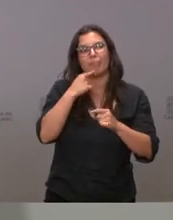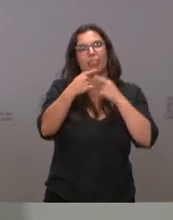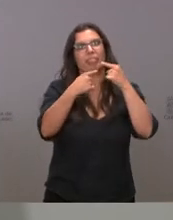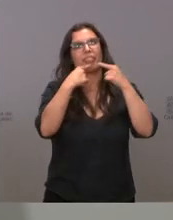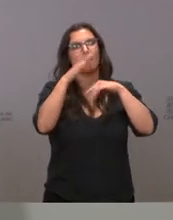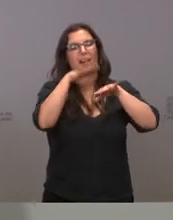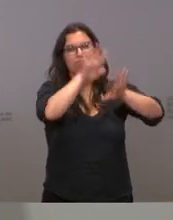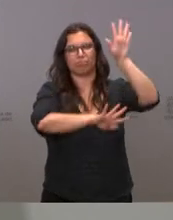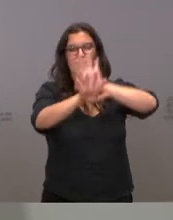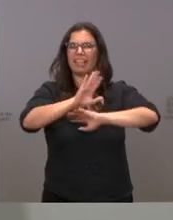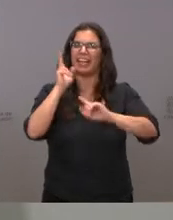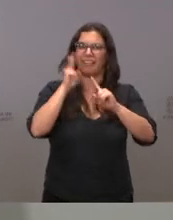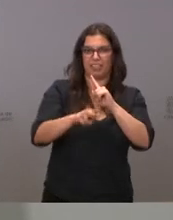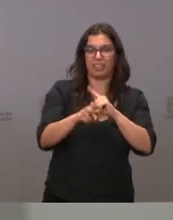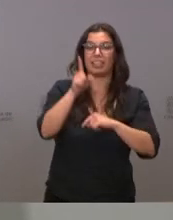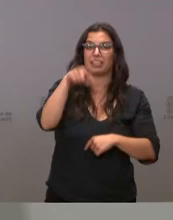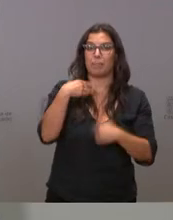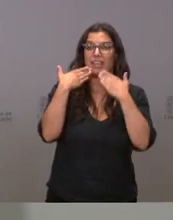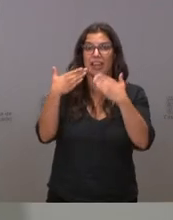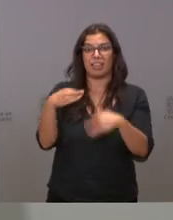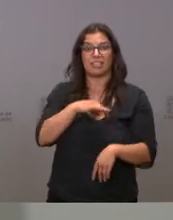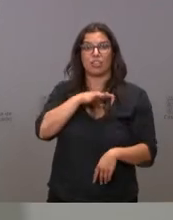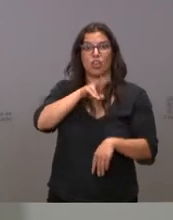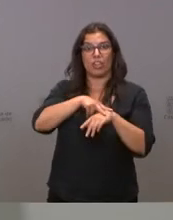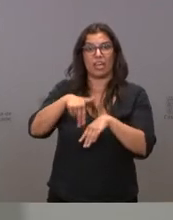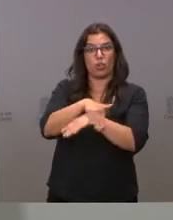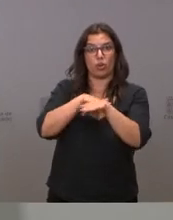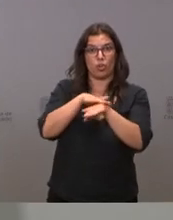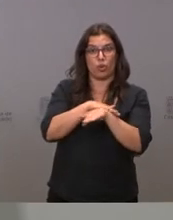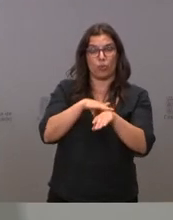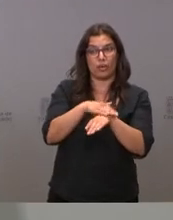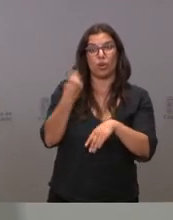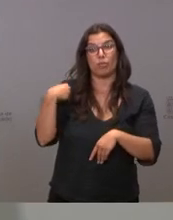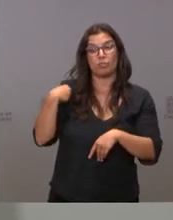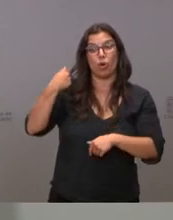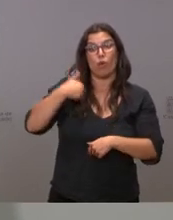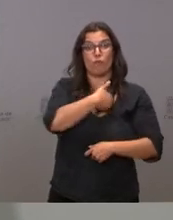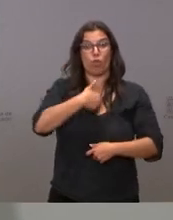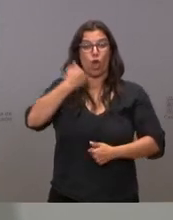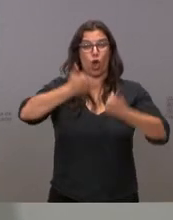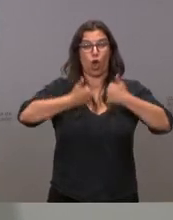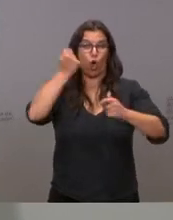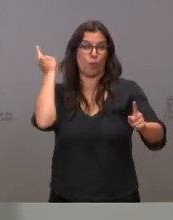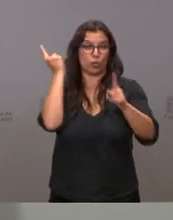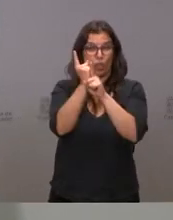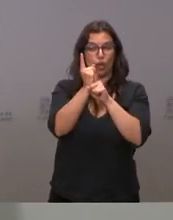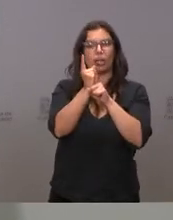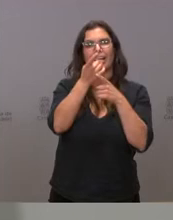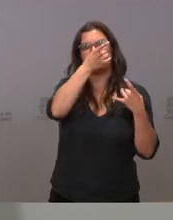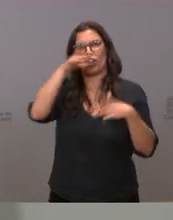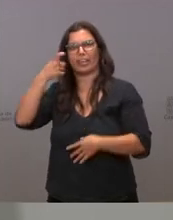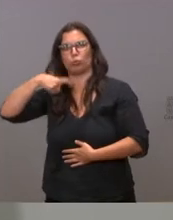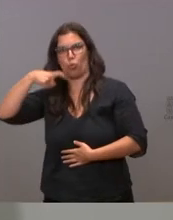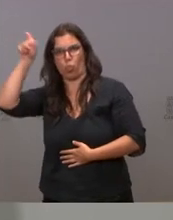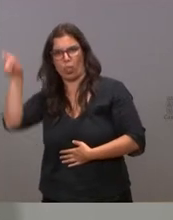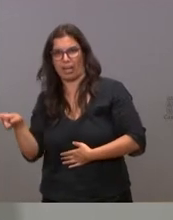agradecería que el señor izquierdo le dejase a Tudanka la tarea de oposición y él a ser posible se dedicase